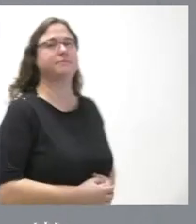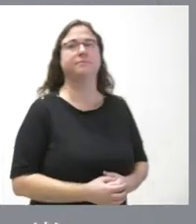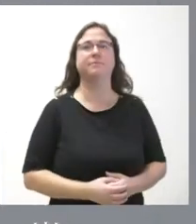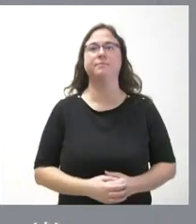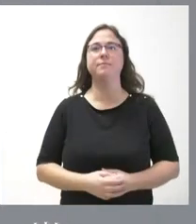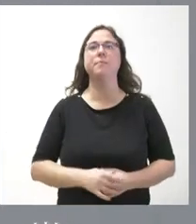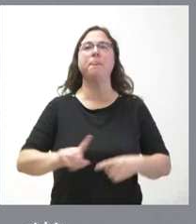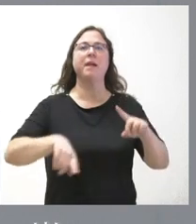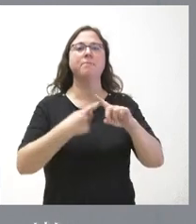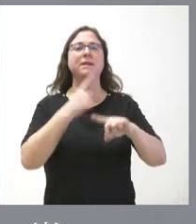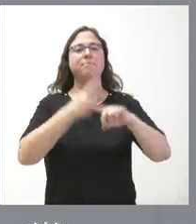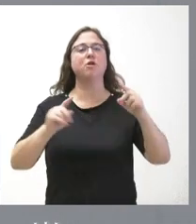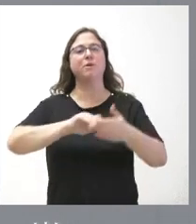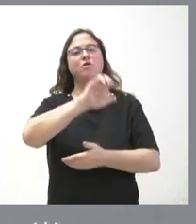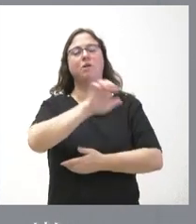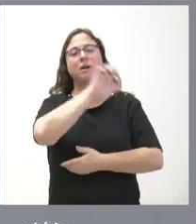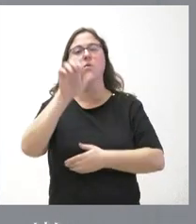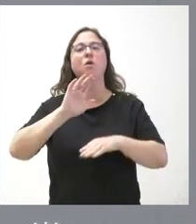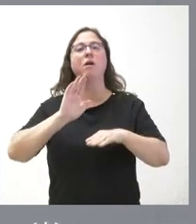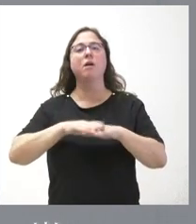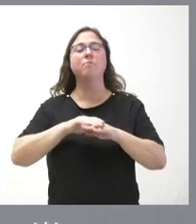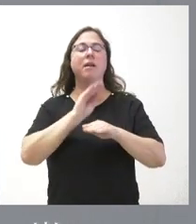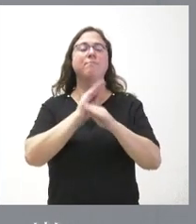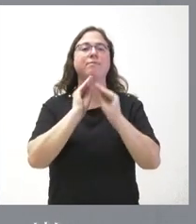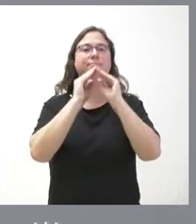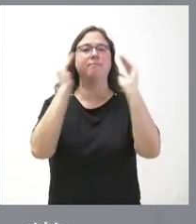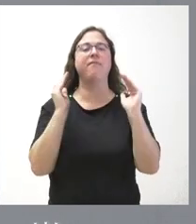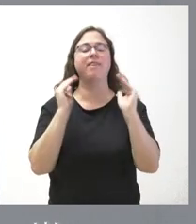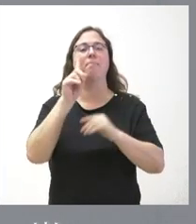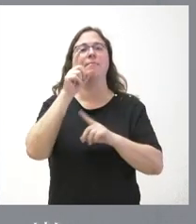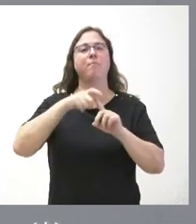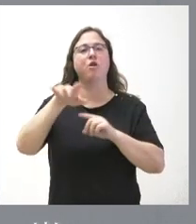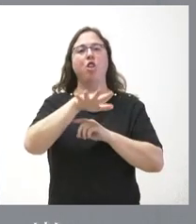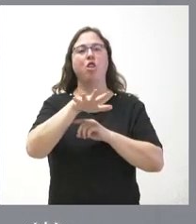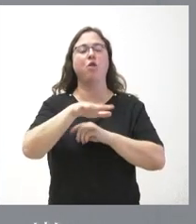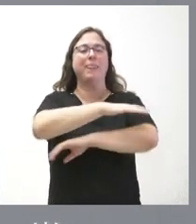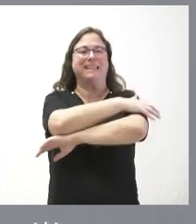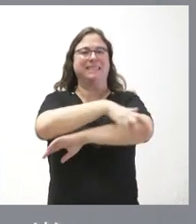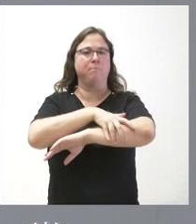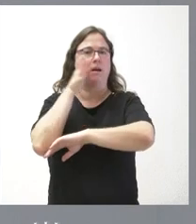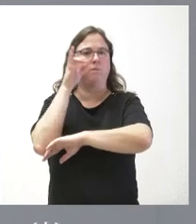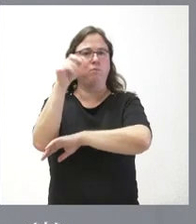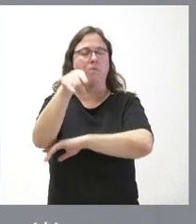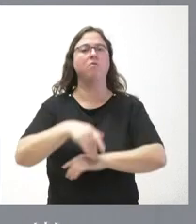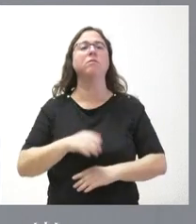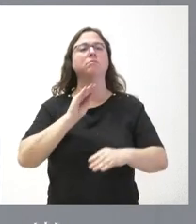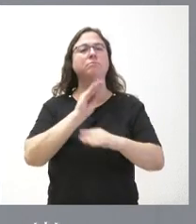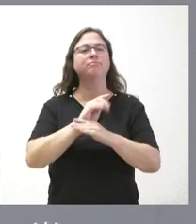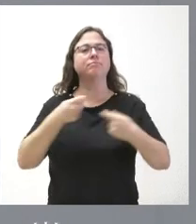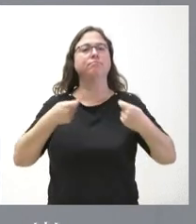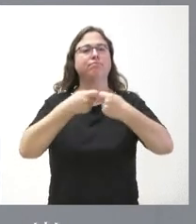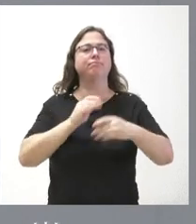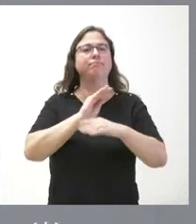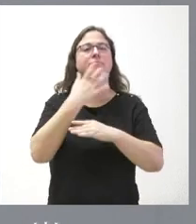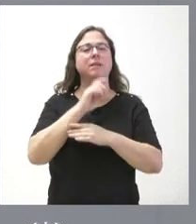energética de vivienda en protección pública 1 de mayo en Simancas. Estas actuaciones también se cofinancian, en este caso, con el programa